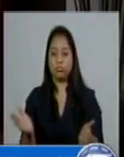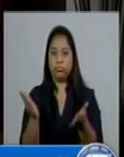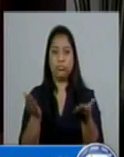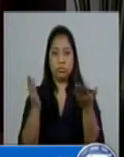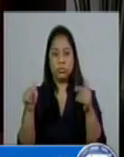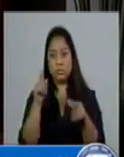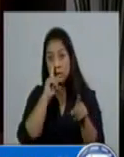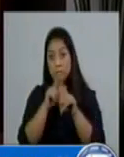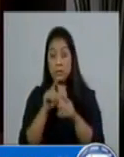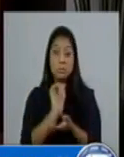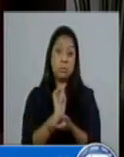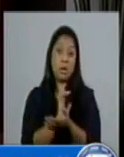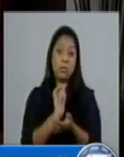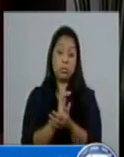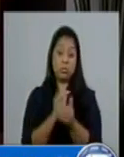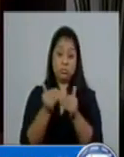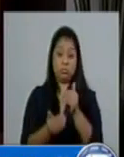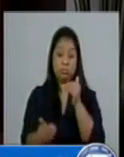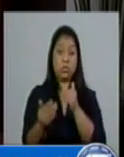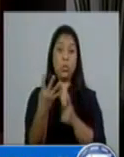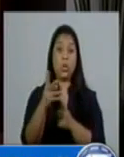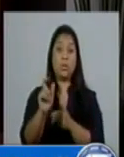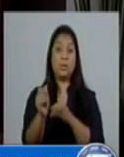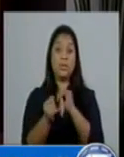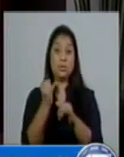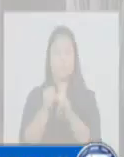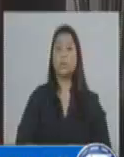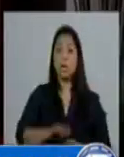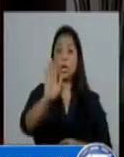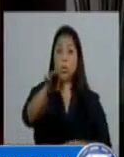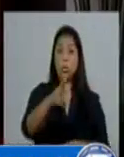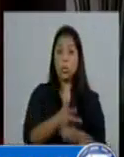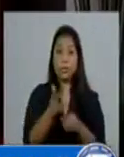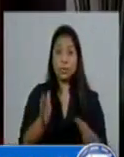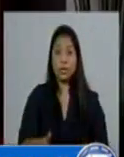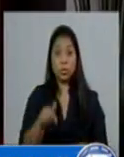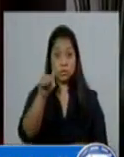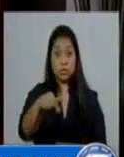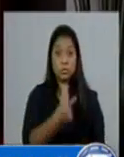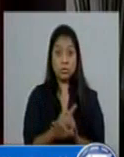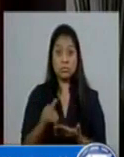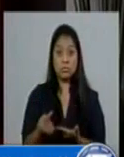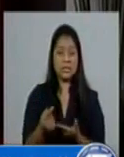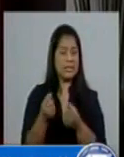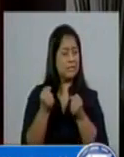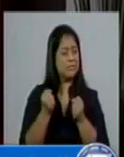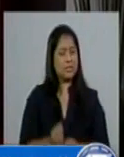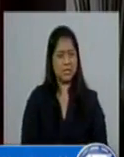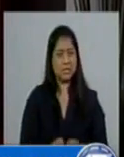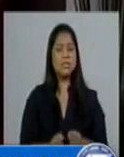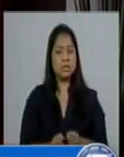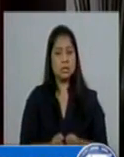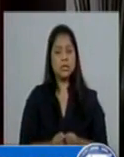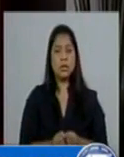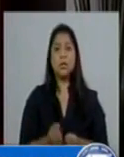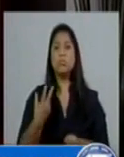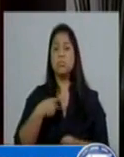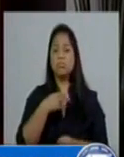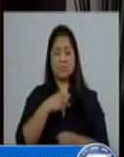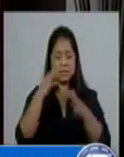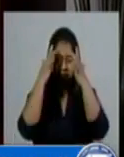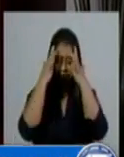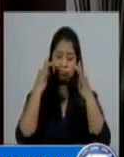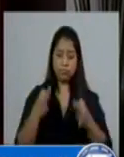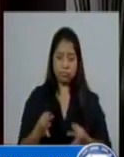incremento sea mayor en el último cuatrimestre del año. Estos meses han sido duros y hemos tenido que tomar